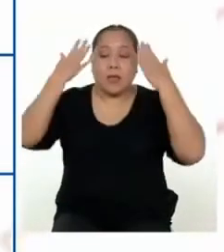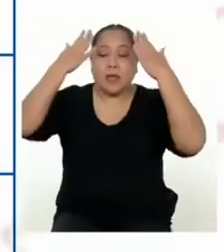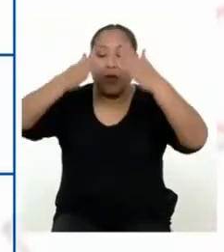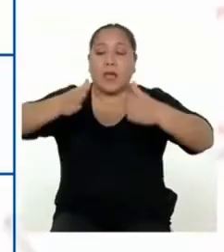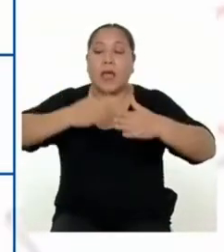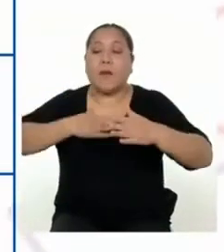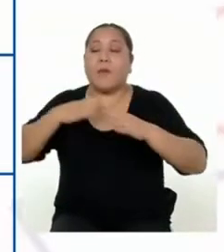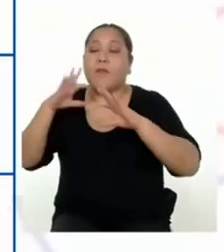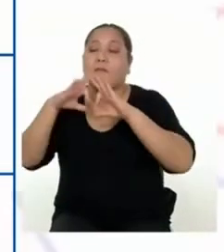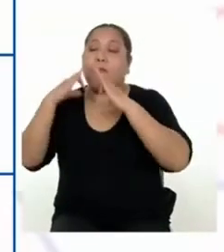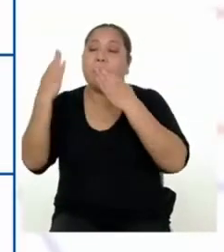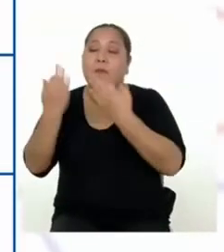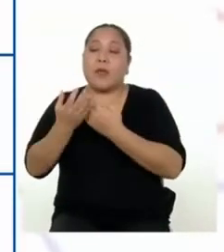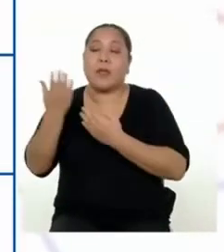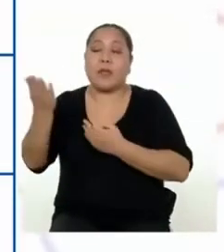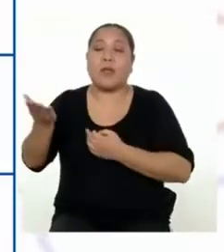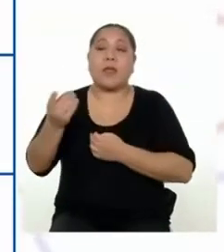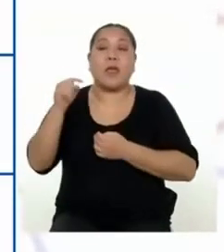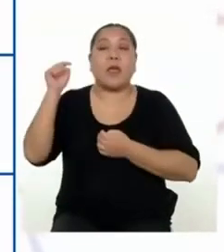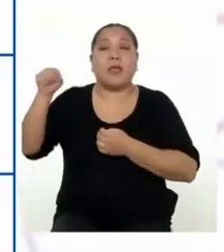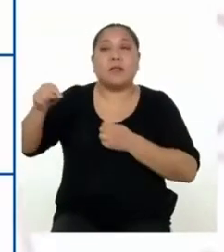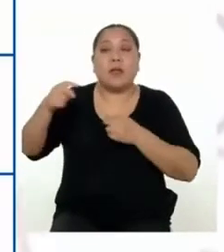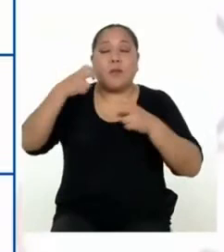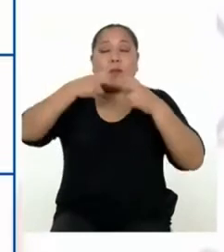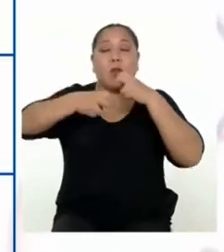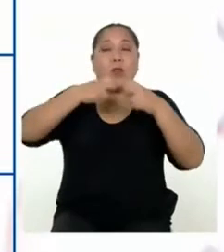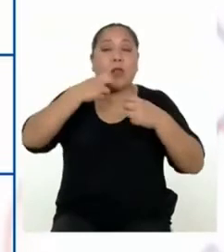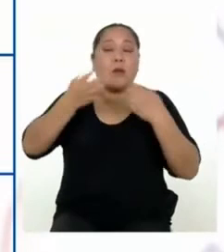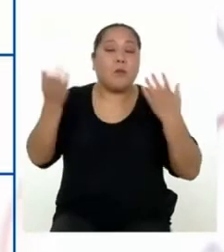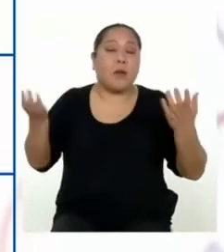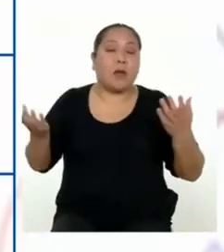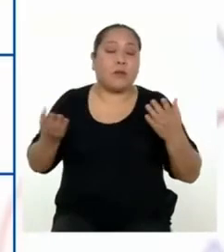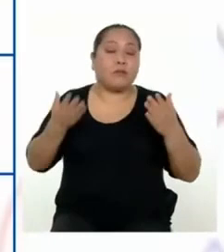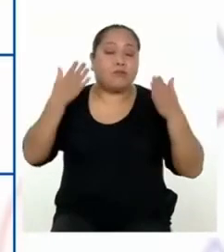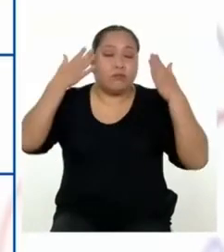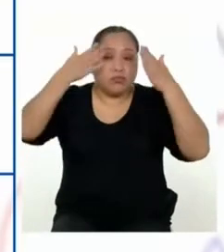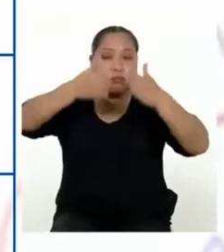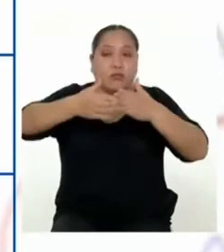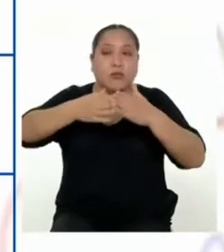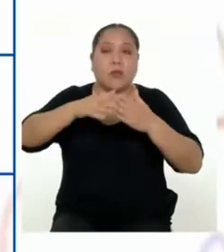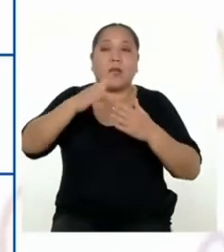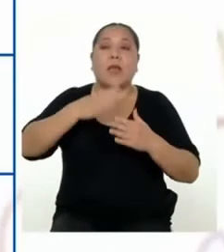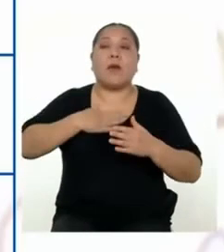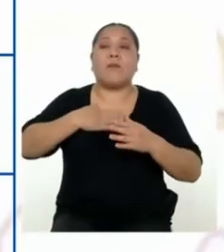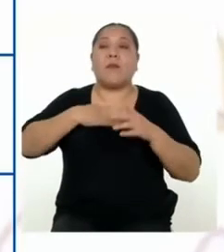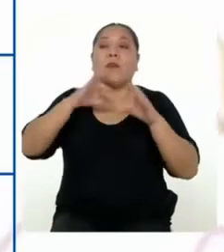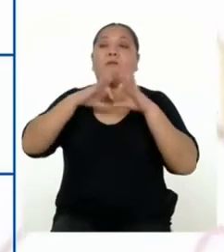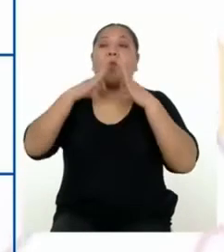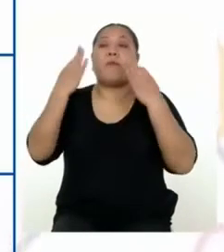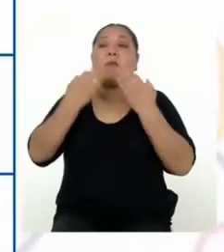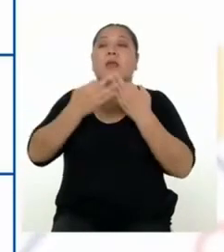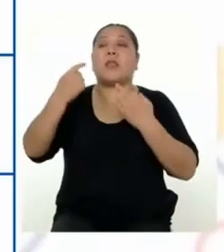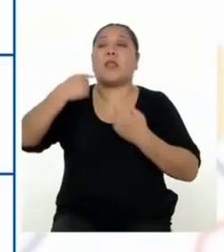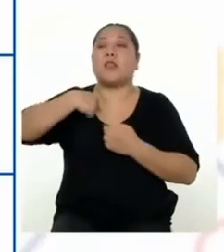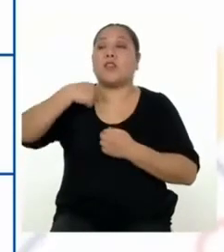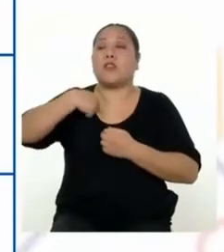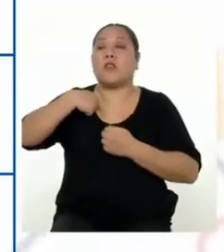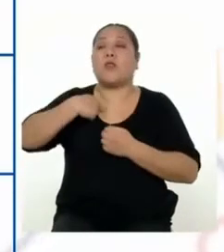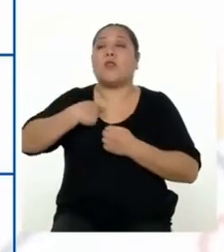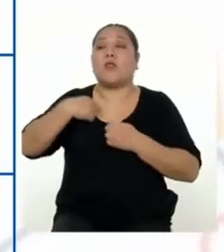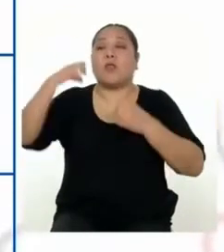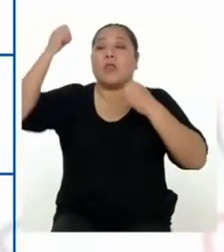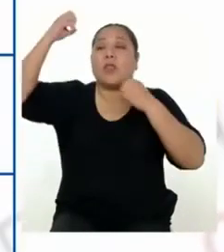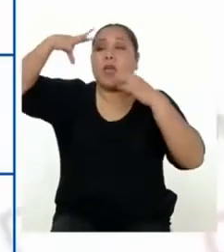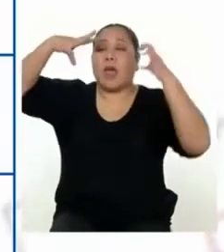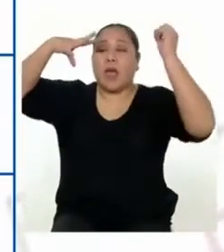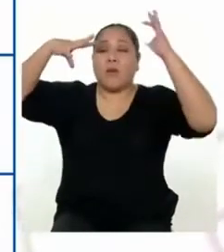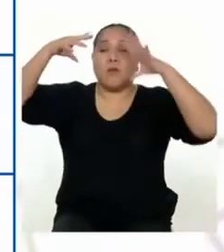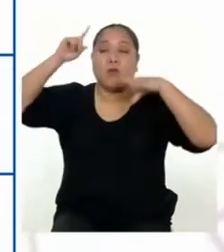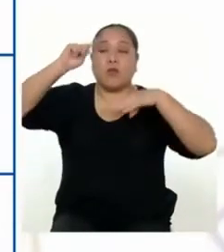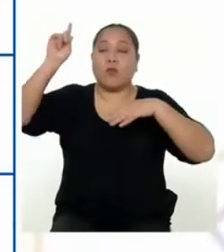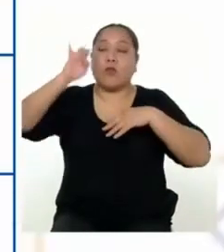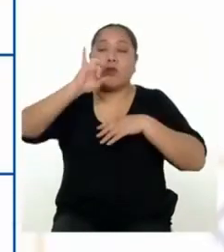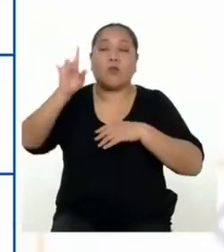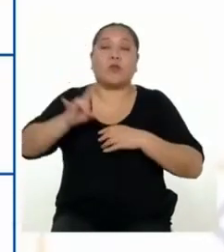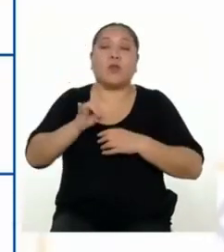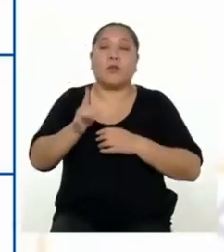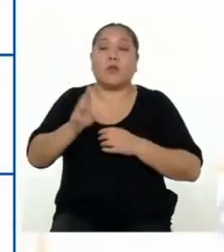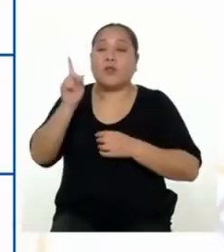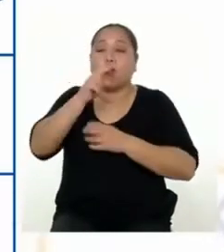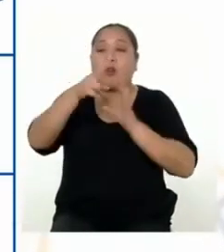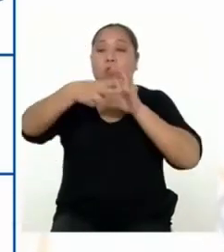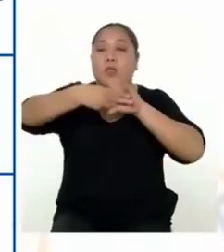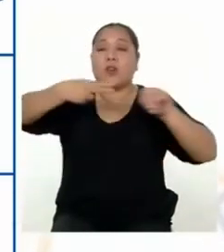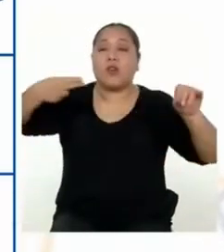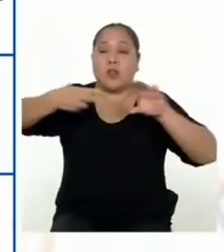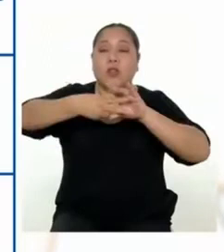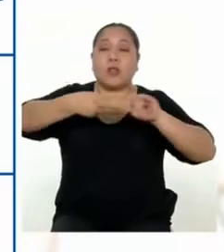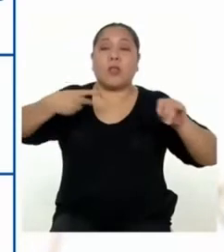a mi familia. La situación problemática que he priorizado es que mi familia y yo dejamos la luz prendida cuando no la usamos y no